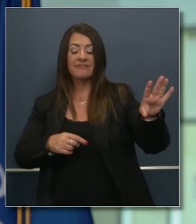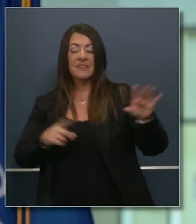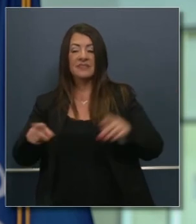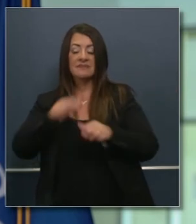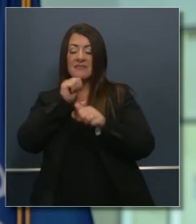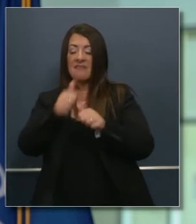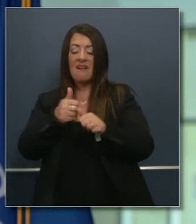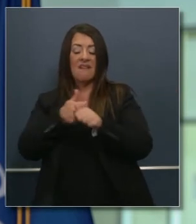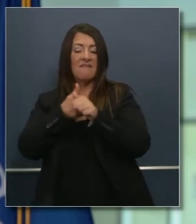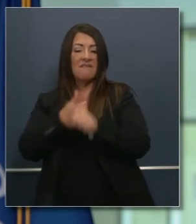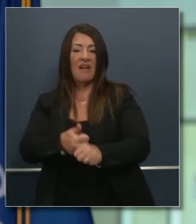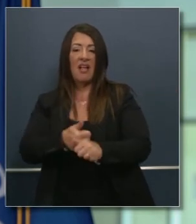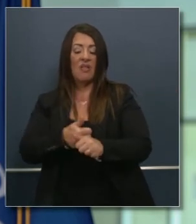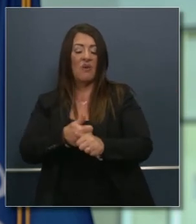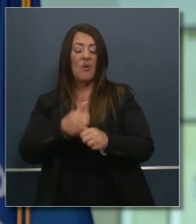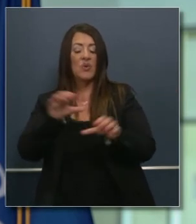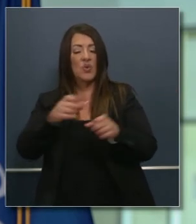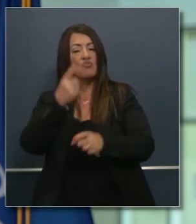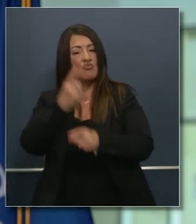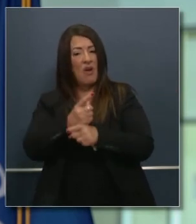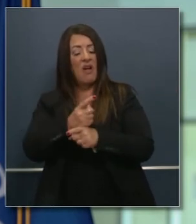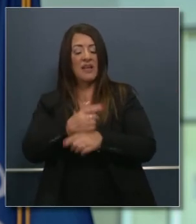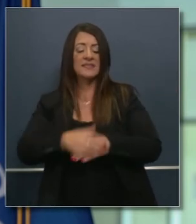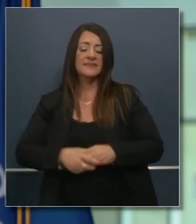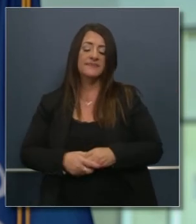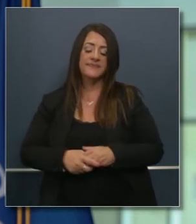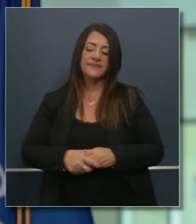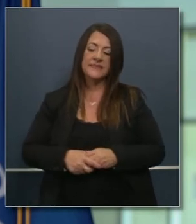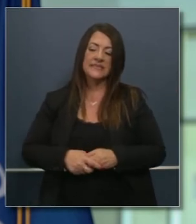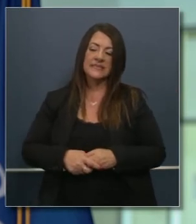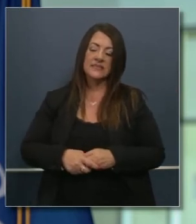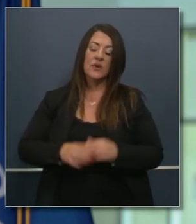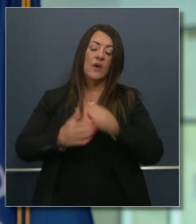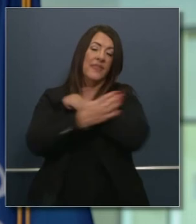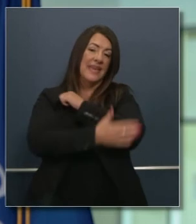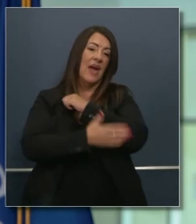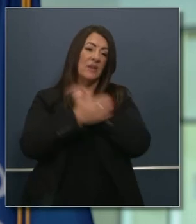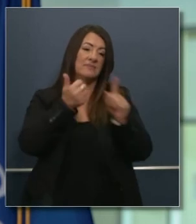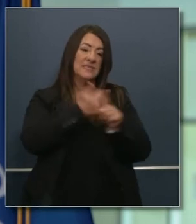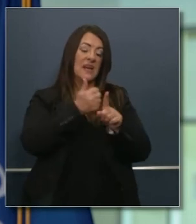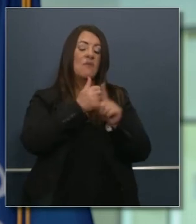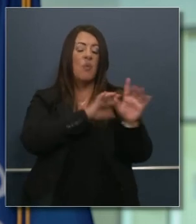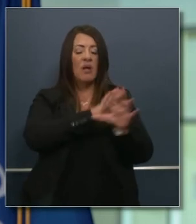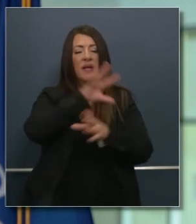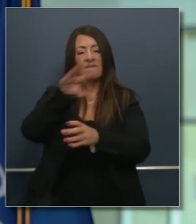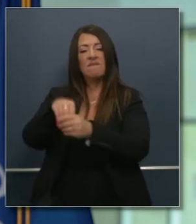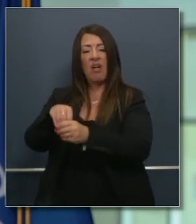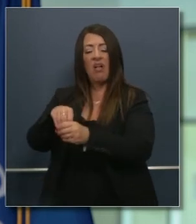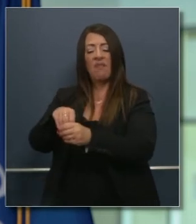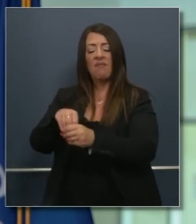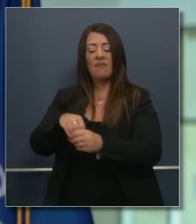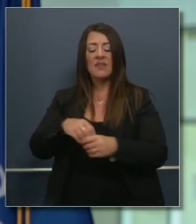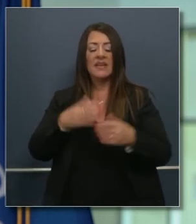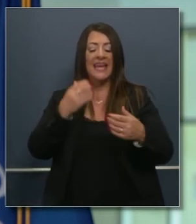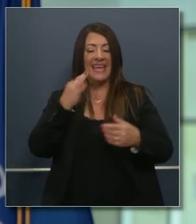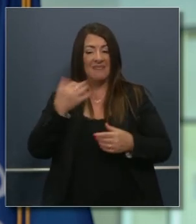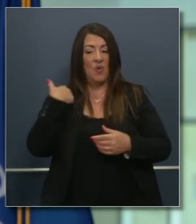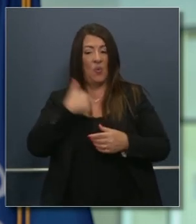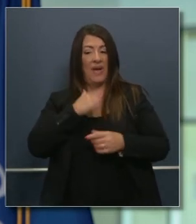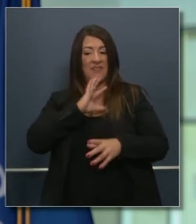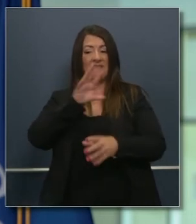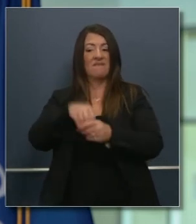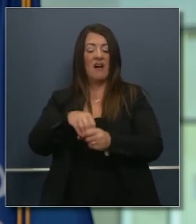claramente ha decidido no respetarlo y pues el condado se involucrará el estado se